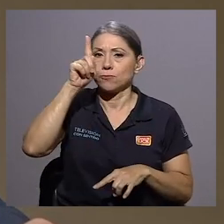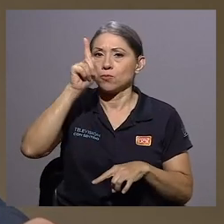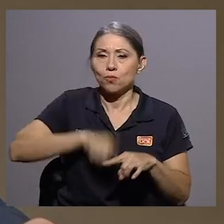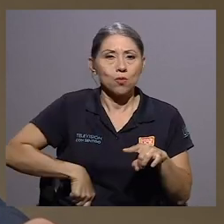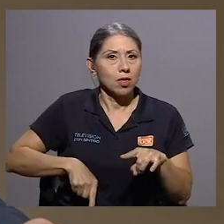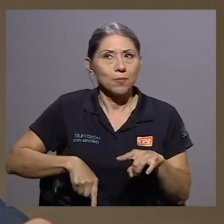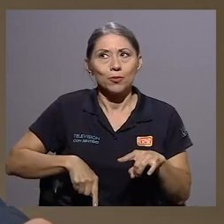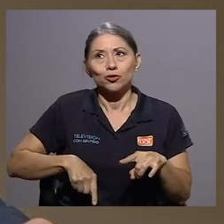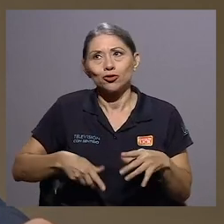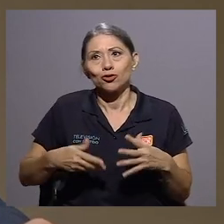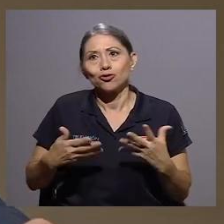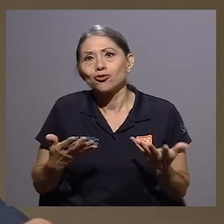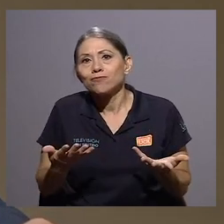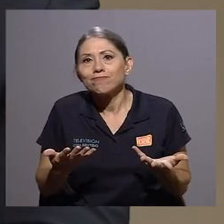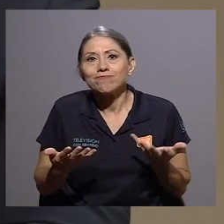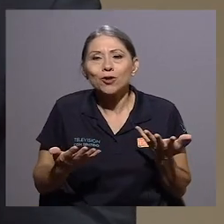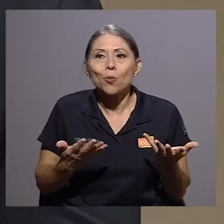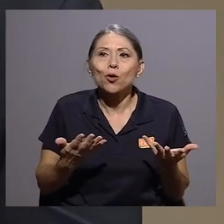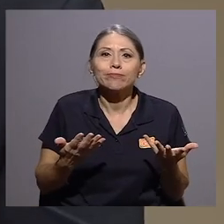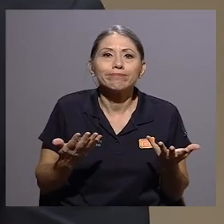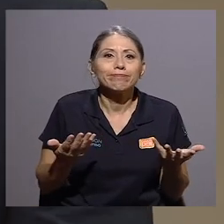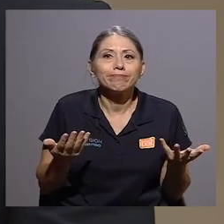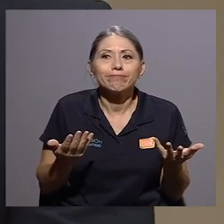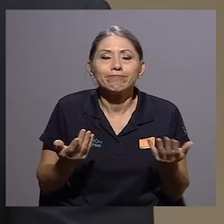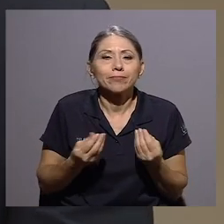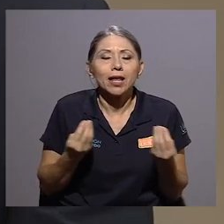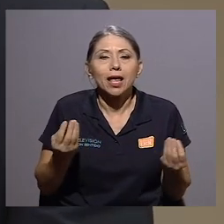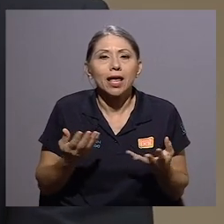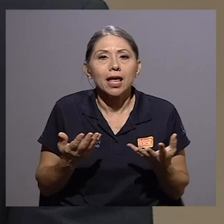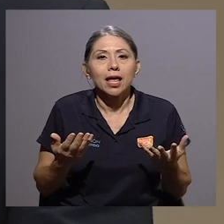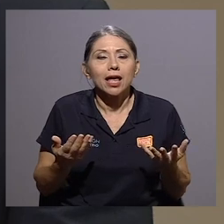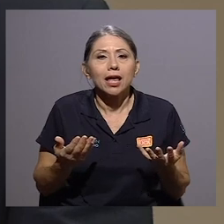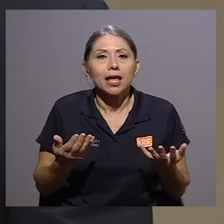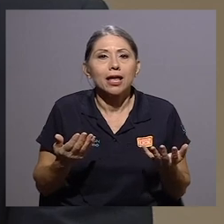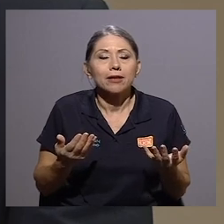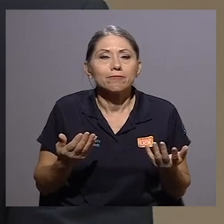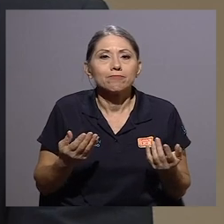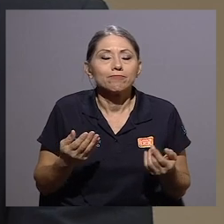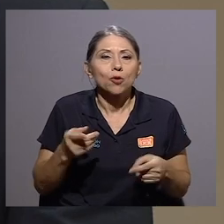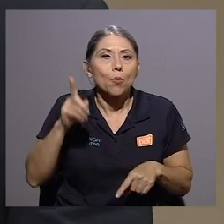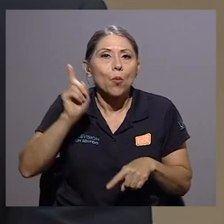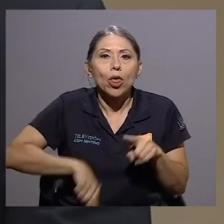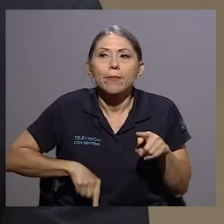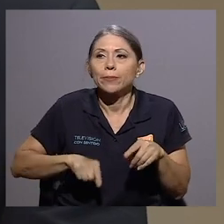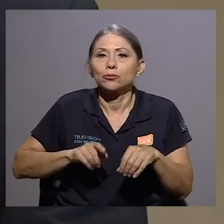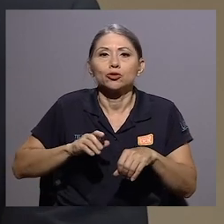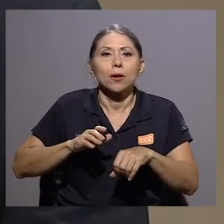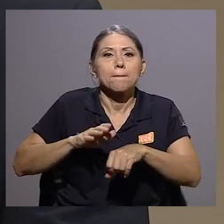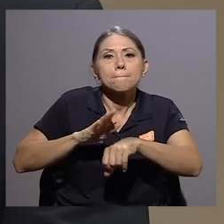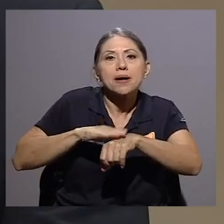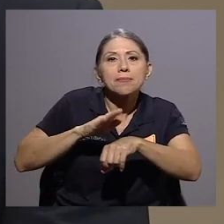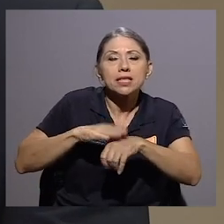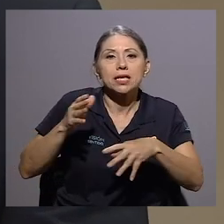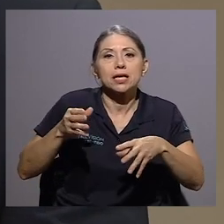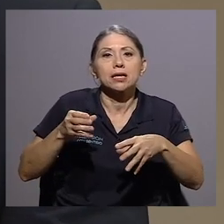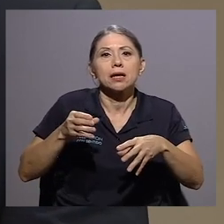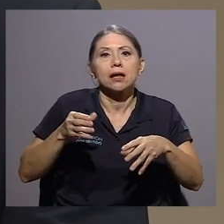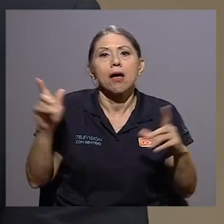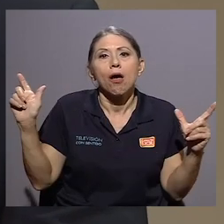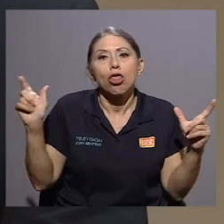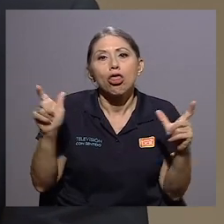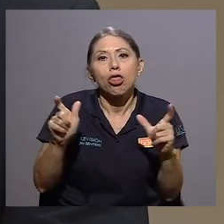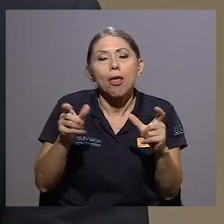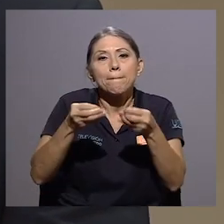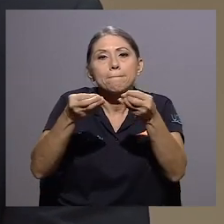darnos el gusto, digámoslo así, de permitir perder más